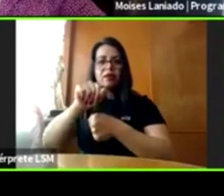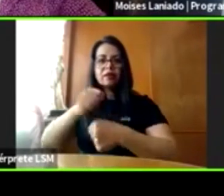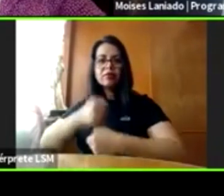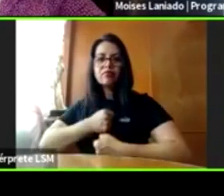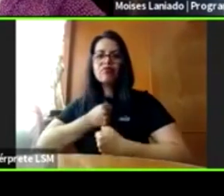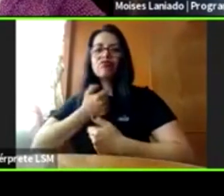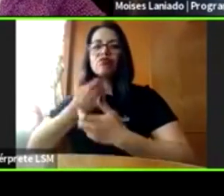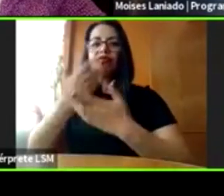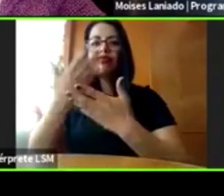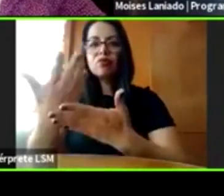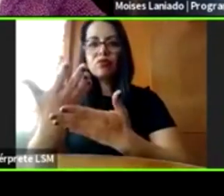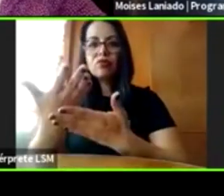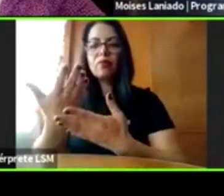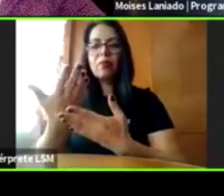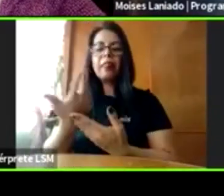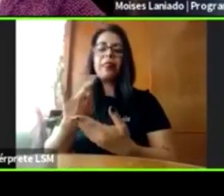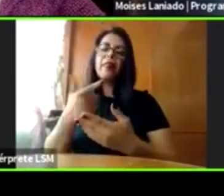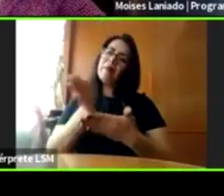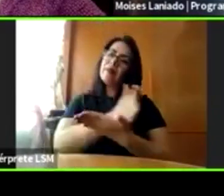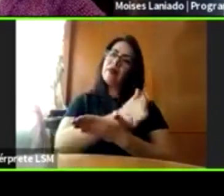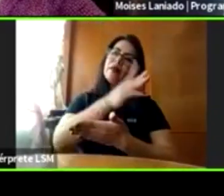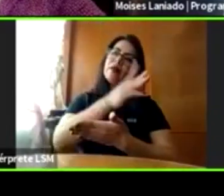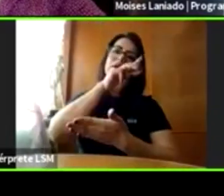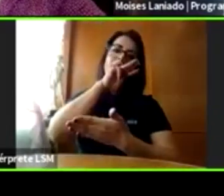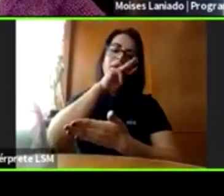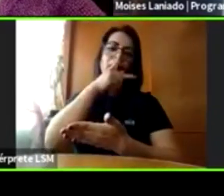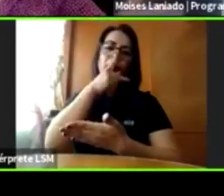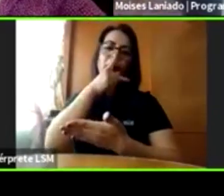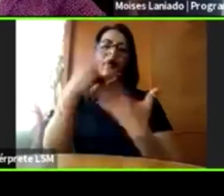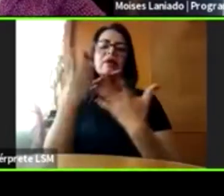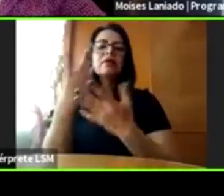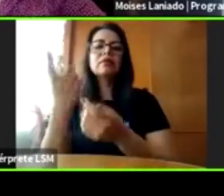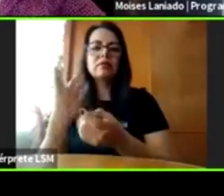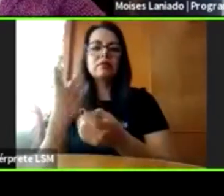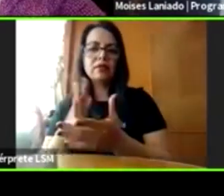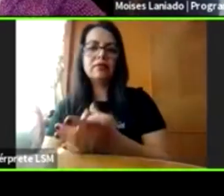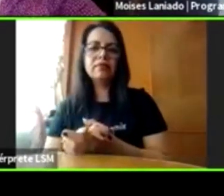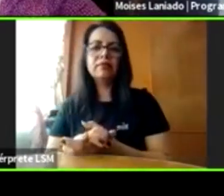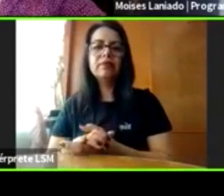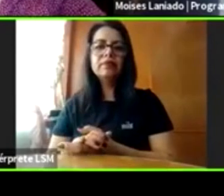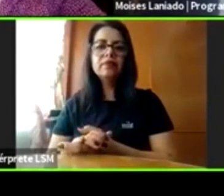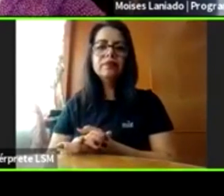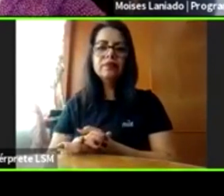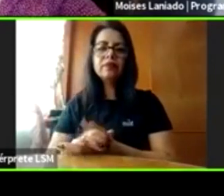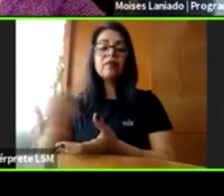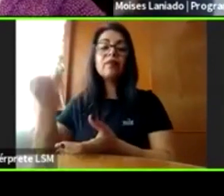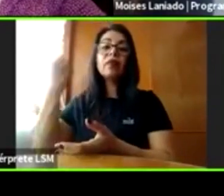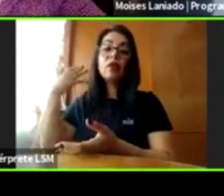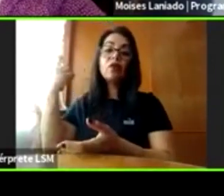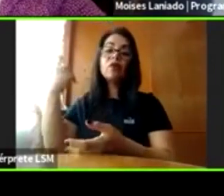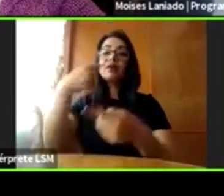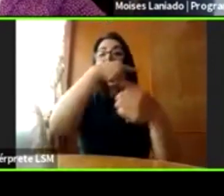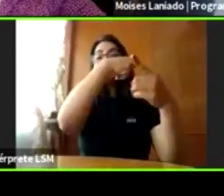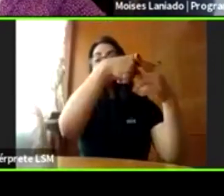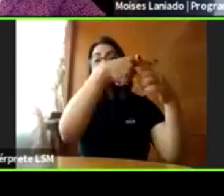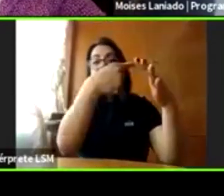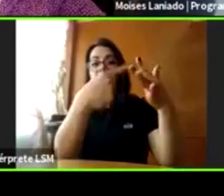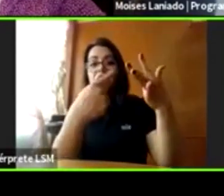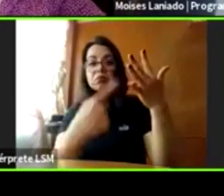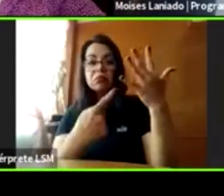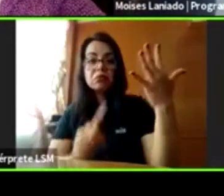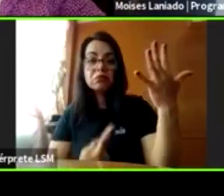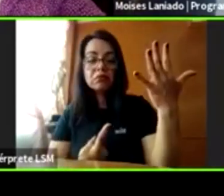Con los padres de familia lo que hacemos es una serie de conferencias donde lo principal que